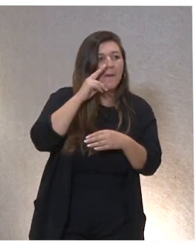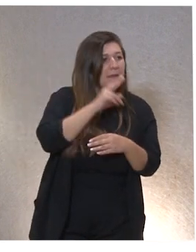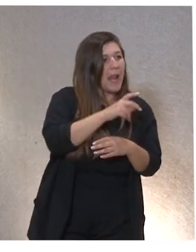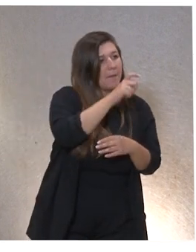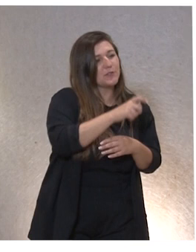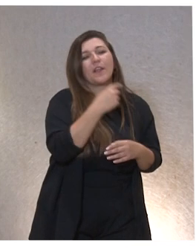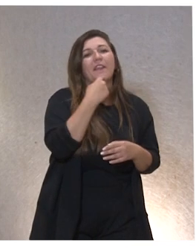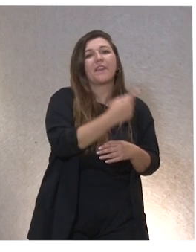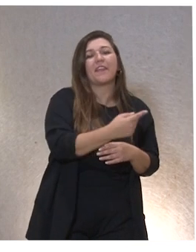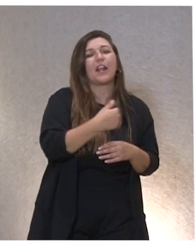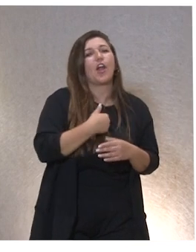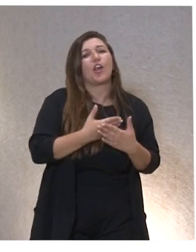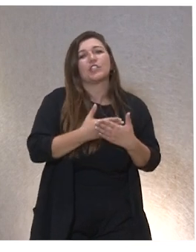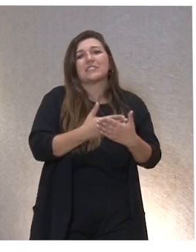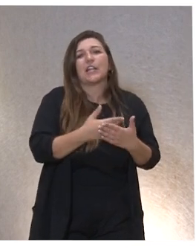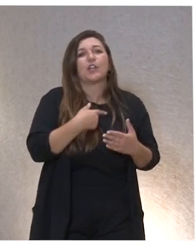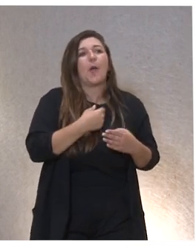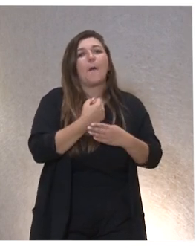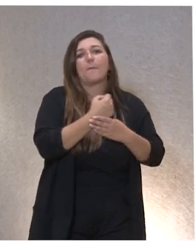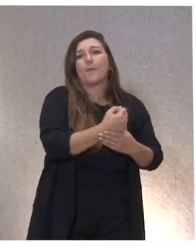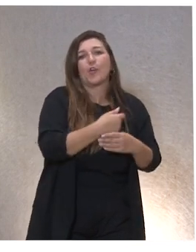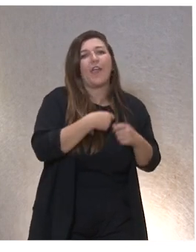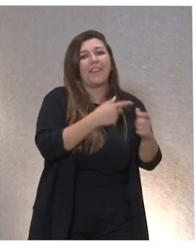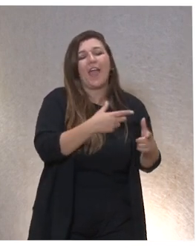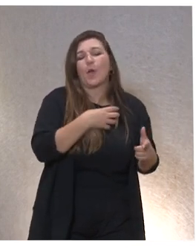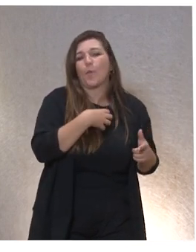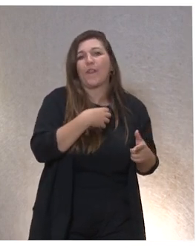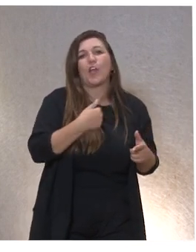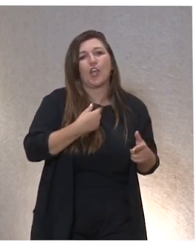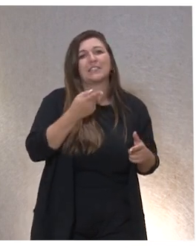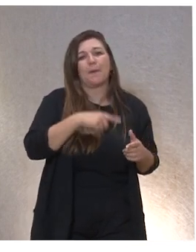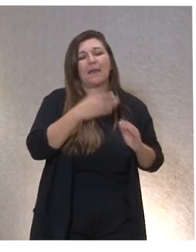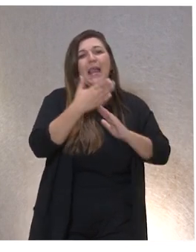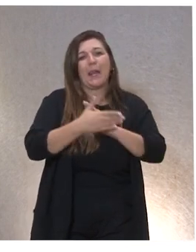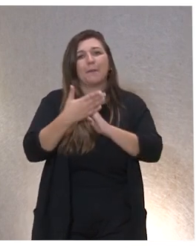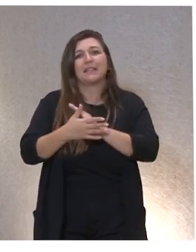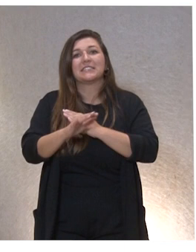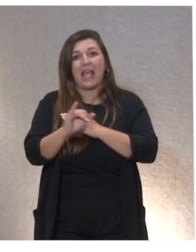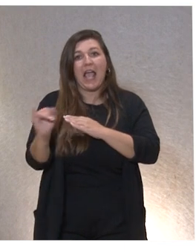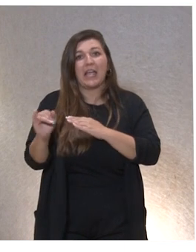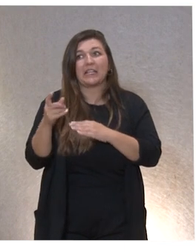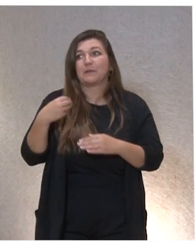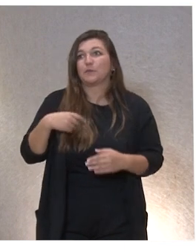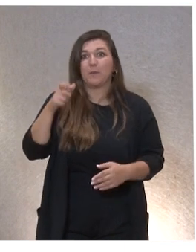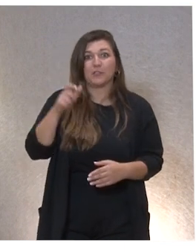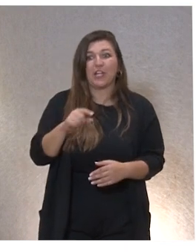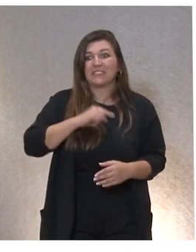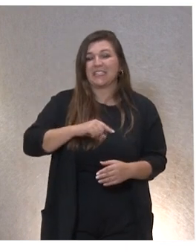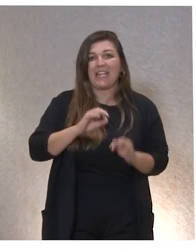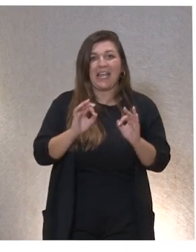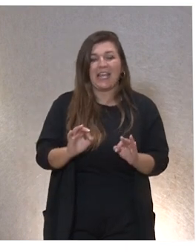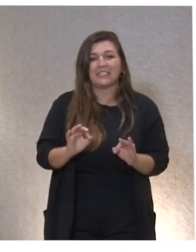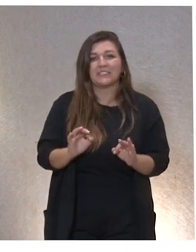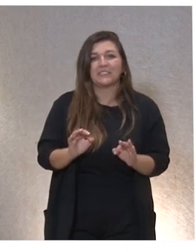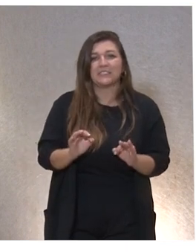decirle, siento no poder darte el apoyo que te mereces y necesitas. Yo también tengo mis limitaciones. Eso se le ocurría a esa persona porque era lo que sentía. Pero lo